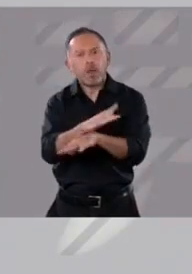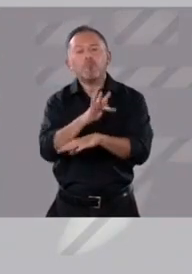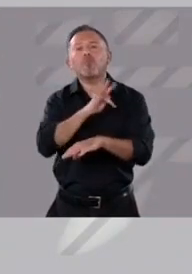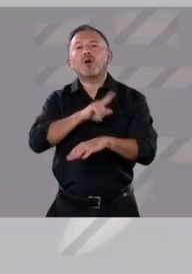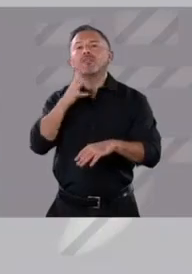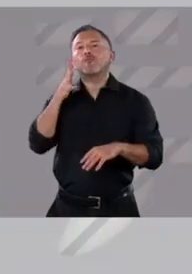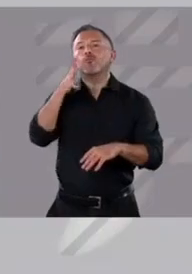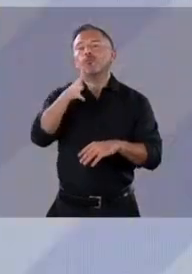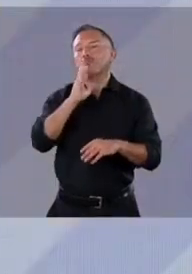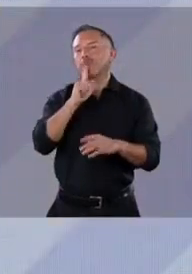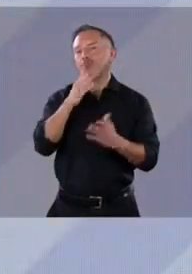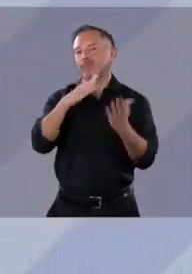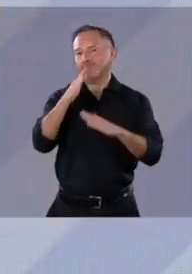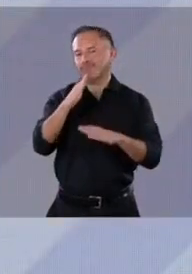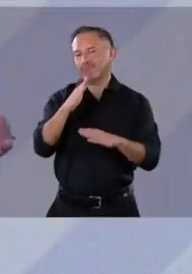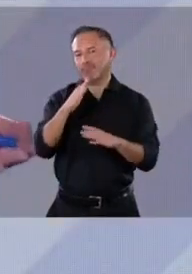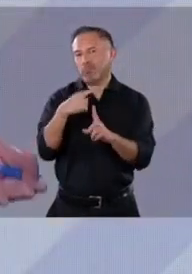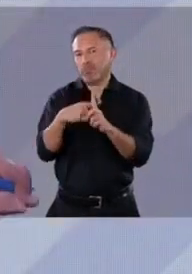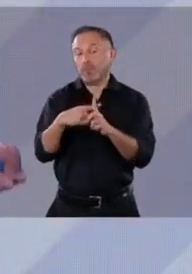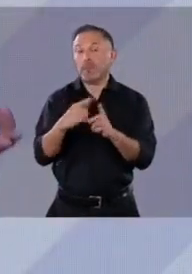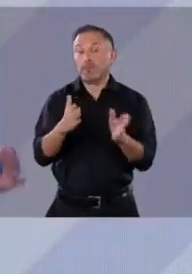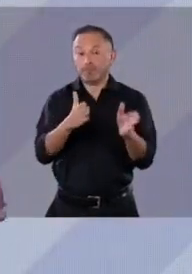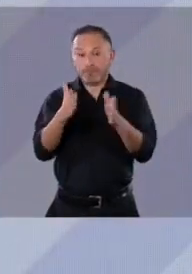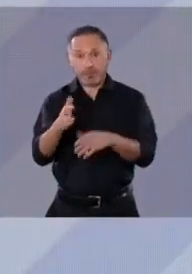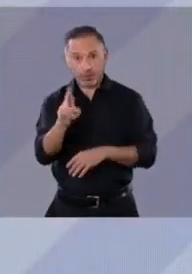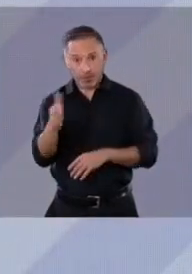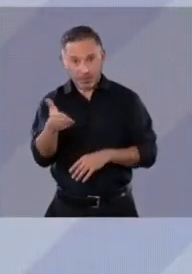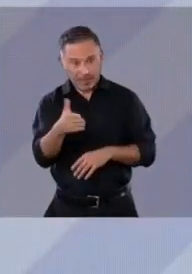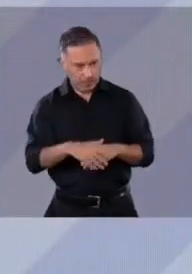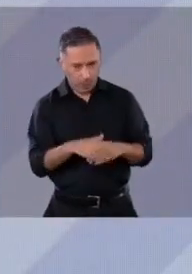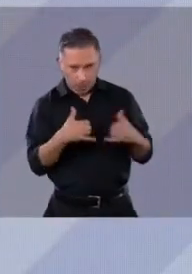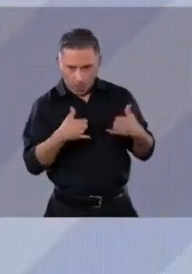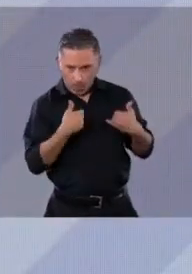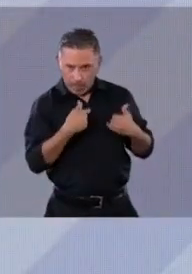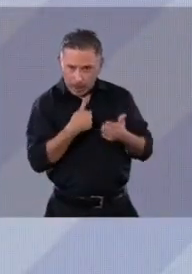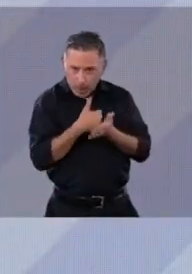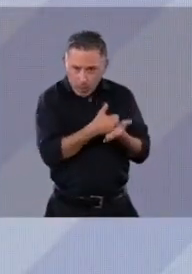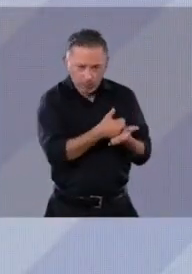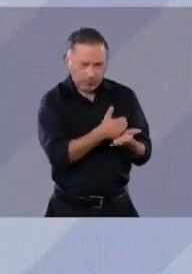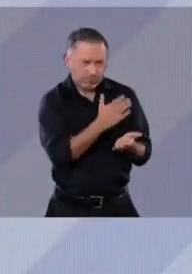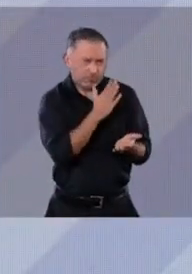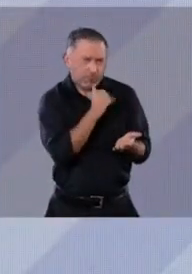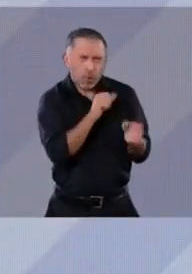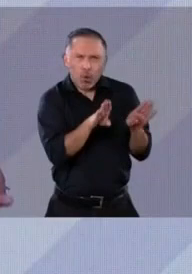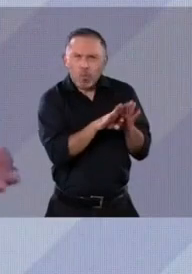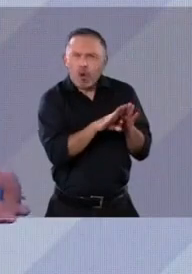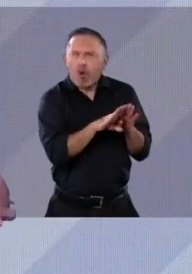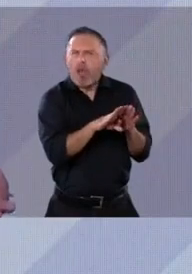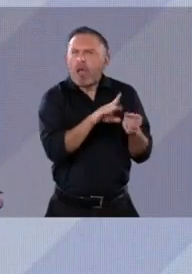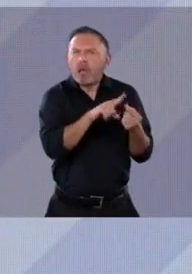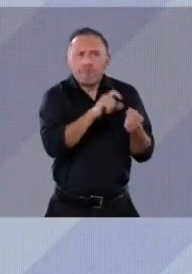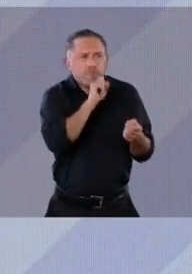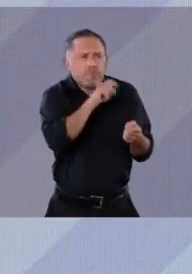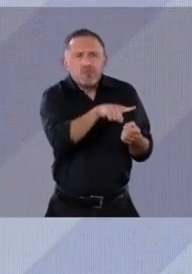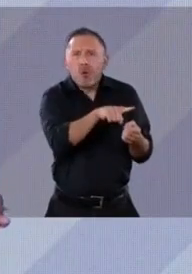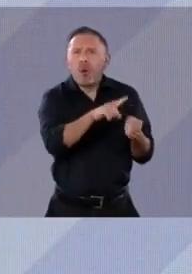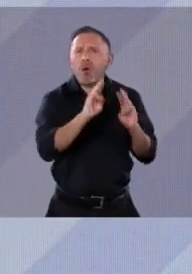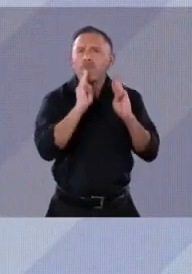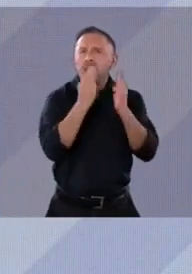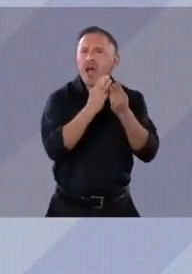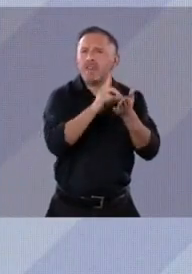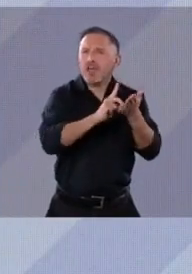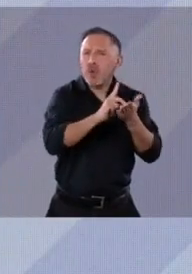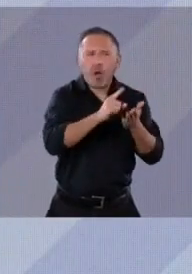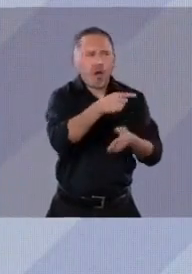Xochitl Gálvez. ¿Cómo van a sacar a los jóvenes si ellos están metidos en la delincuencia? Ellos son los capos aquí de la droga, Morena y sus